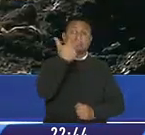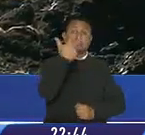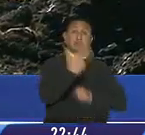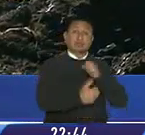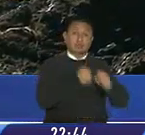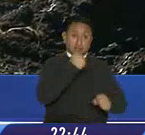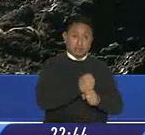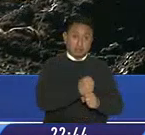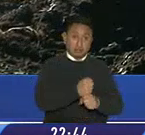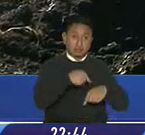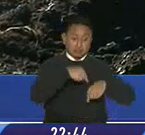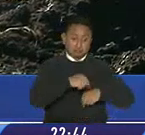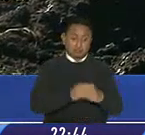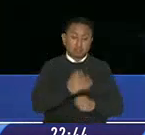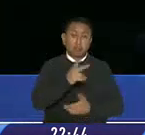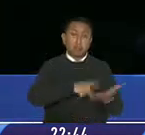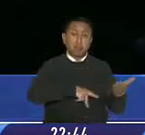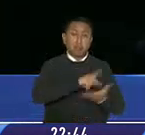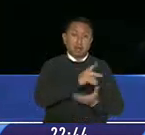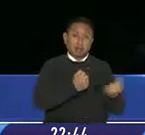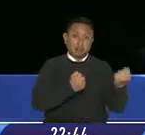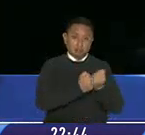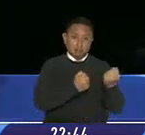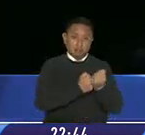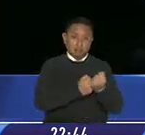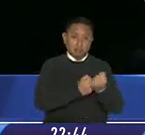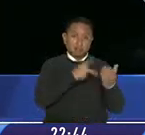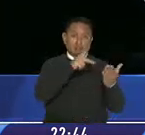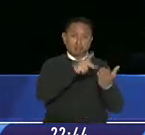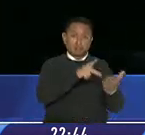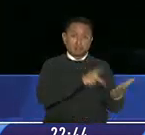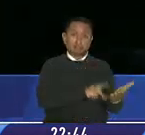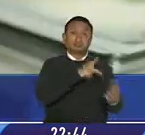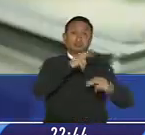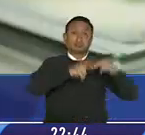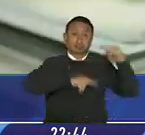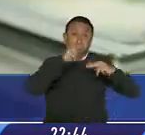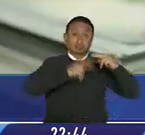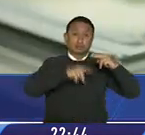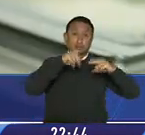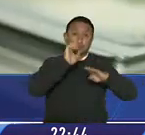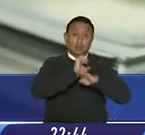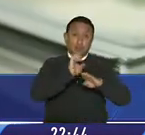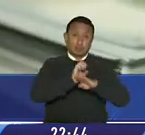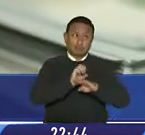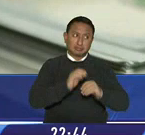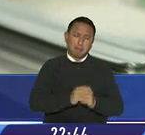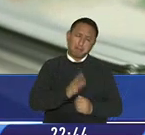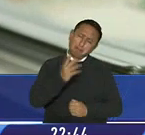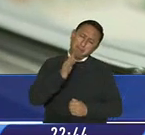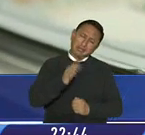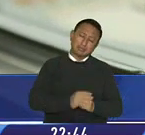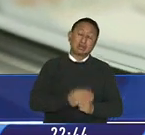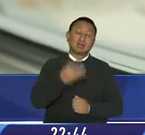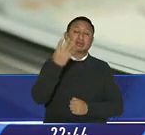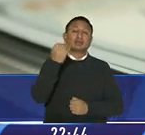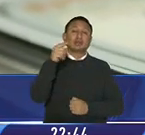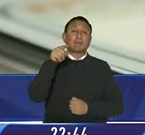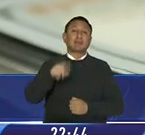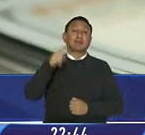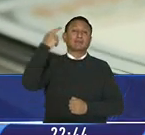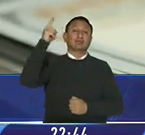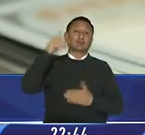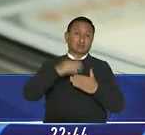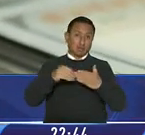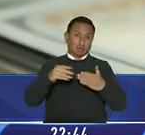financiará varios proyectos de infraestructura en el Ecuador con una inversión aproximada de 14 mil